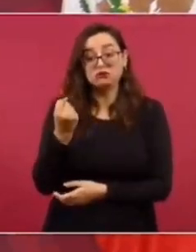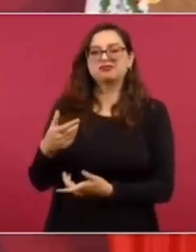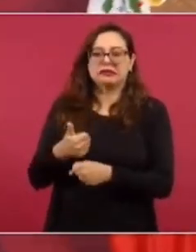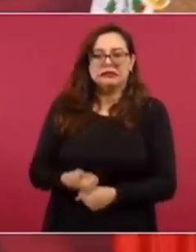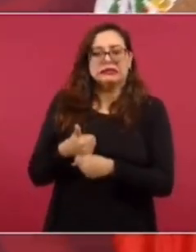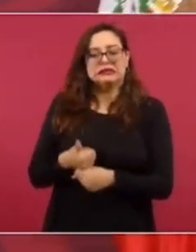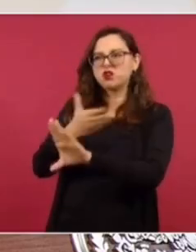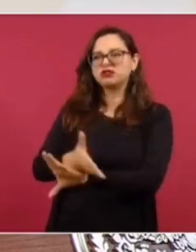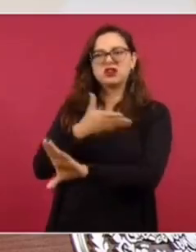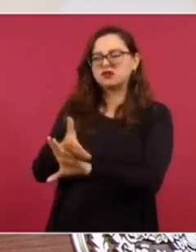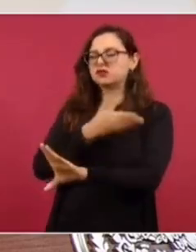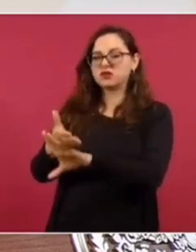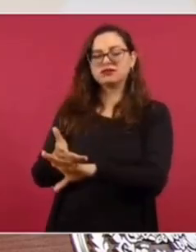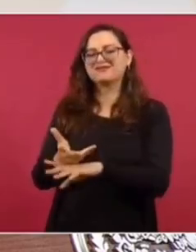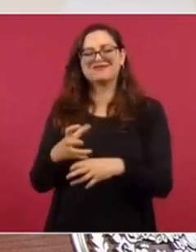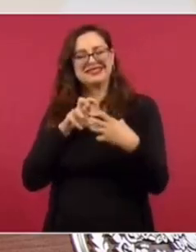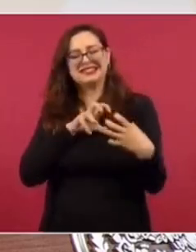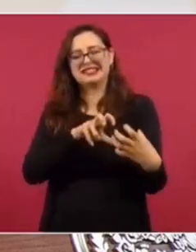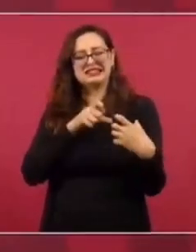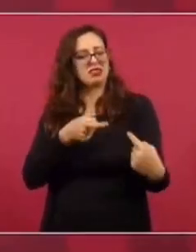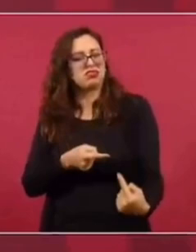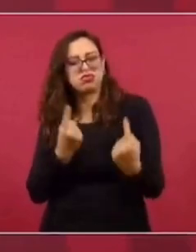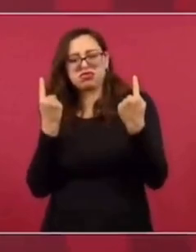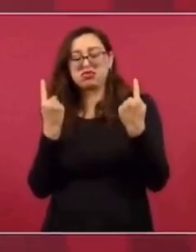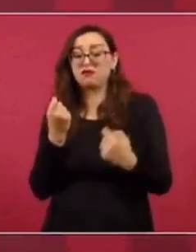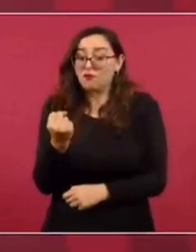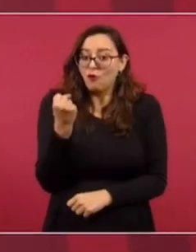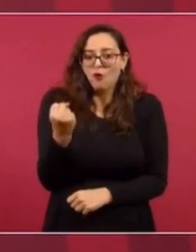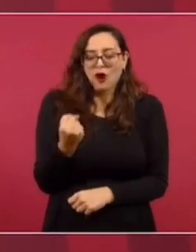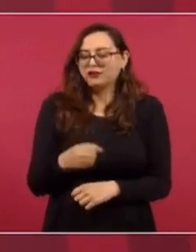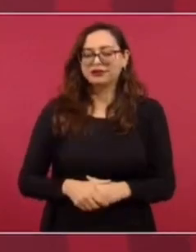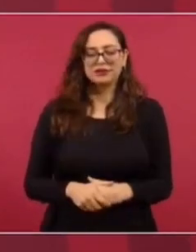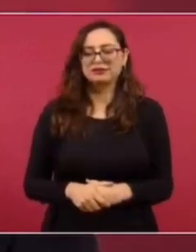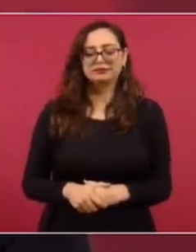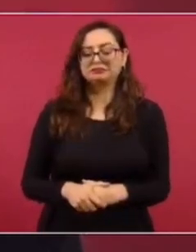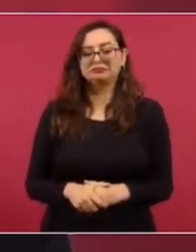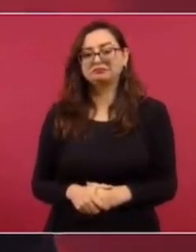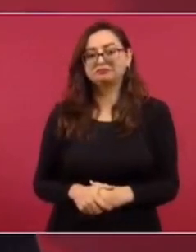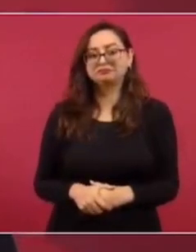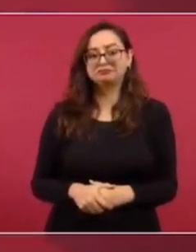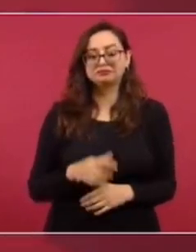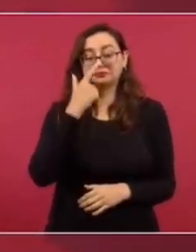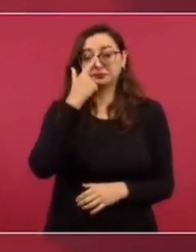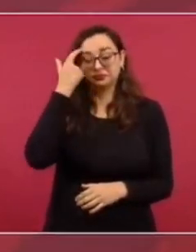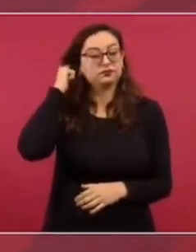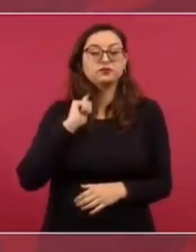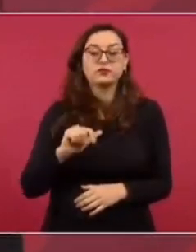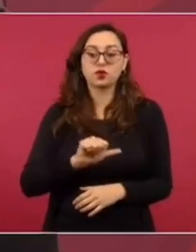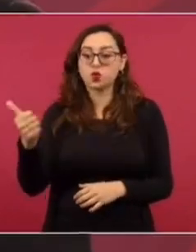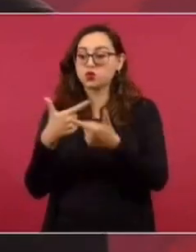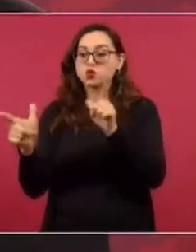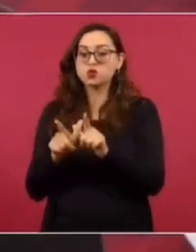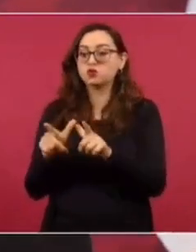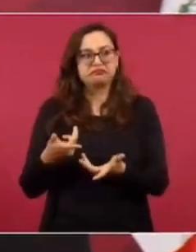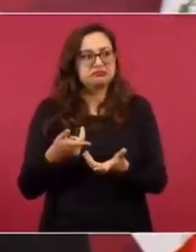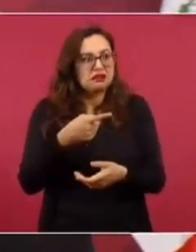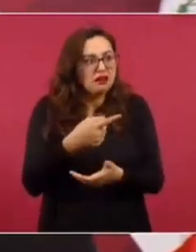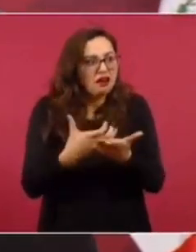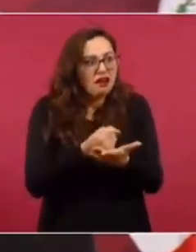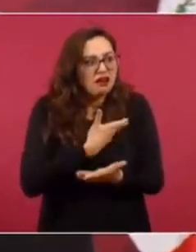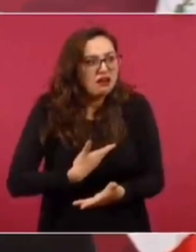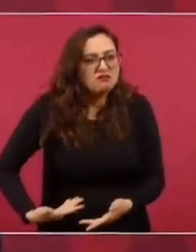de acoso, de confrontación, no aceptaron sus adversarios, sobre todo las élites